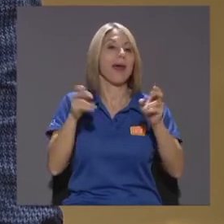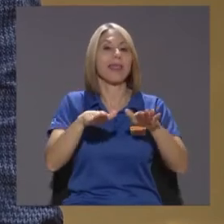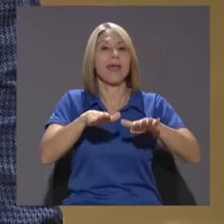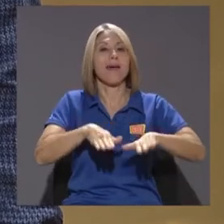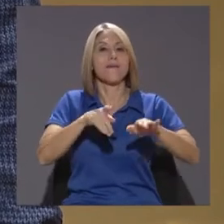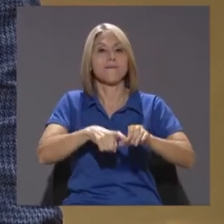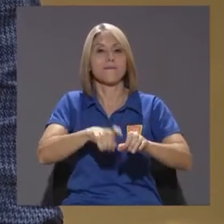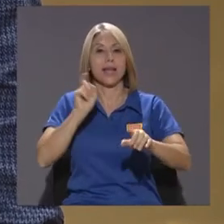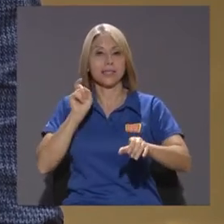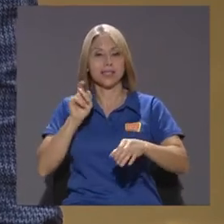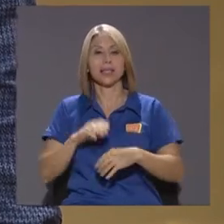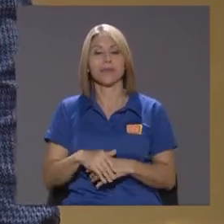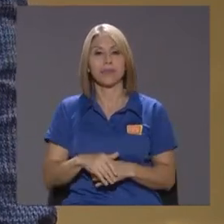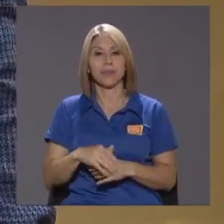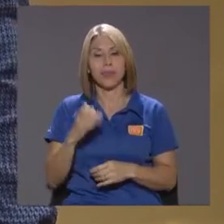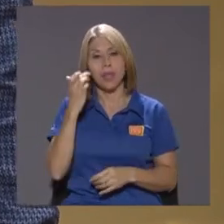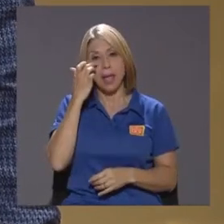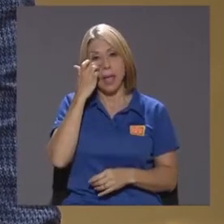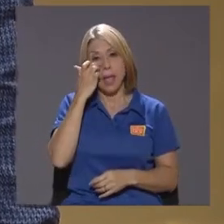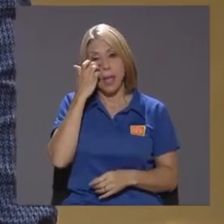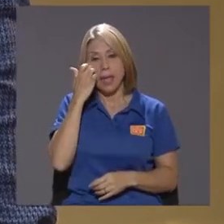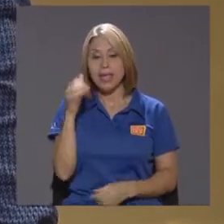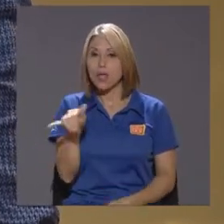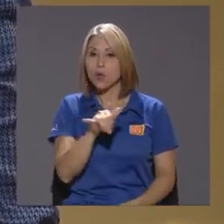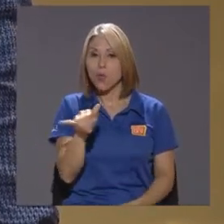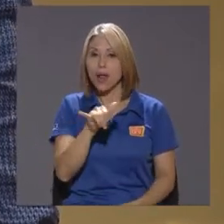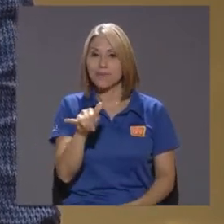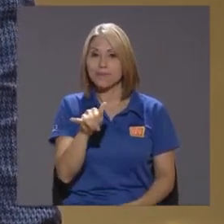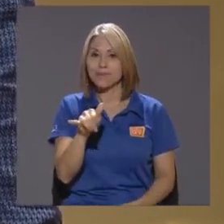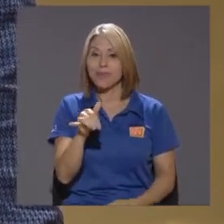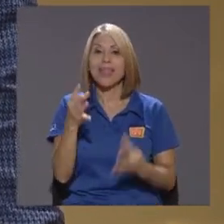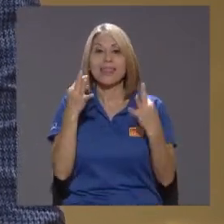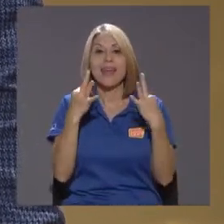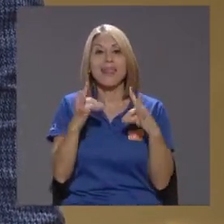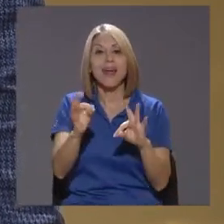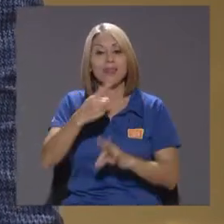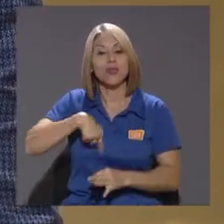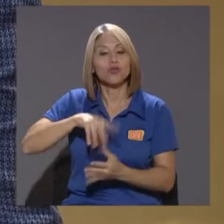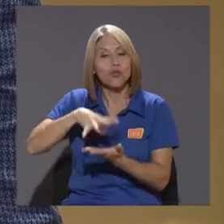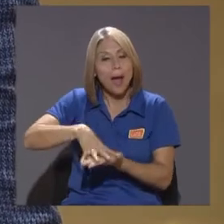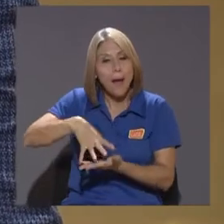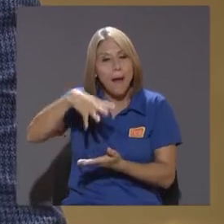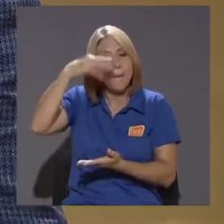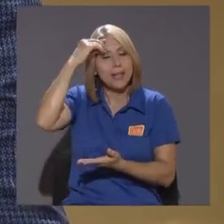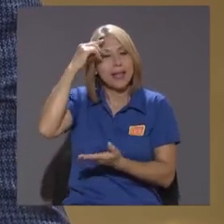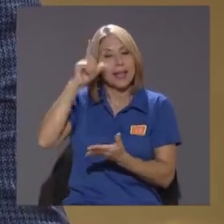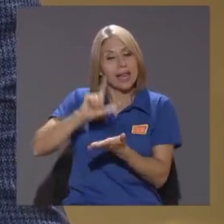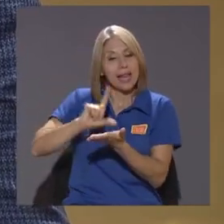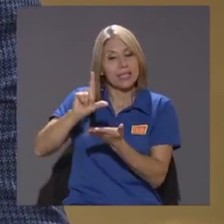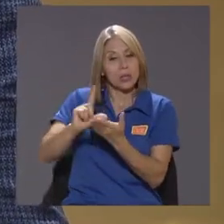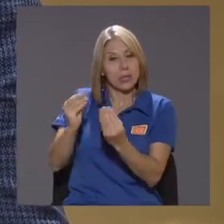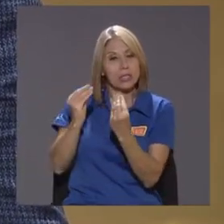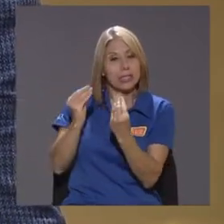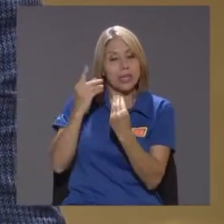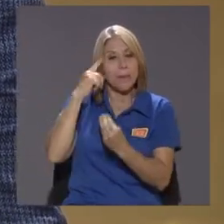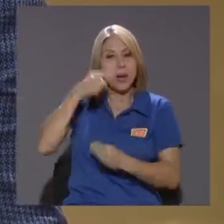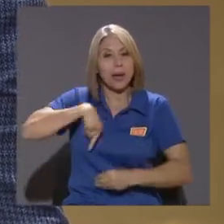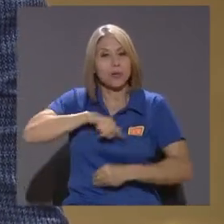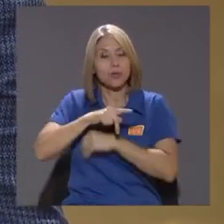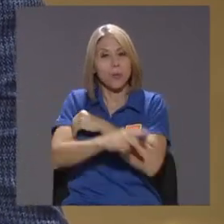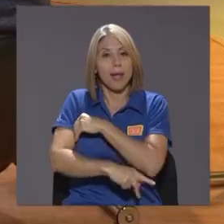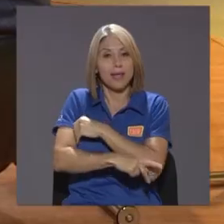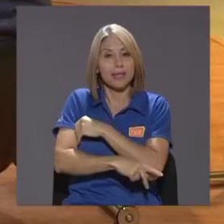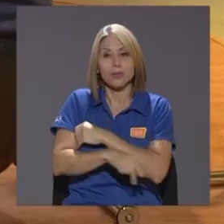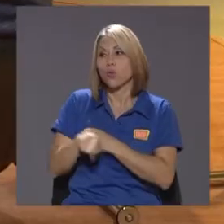quería apuntar Es que igual Tratando de atraer Lecciones para nuestro país Usted Hacía al inicio Una introducción Muy